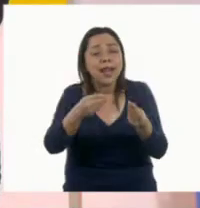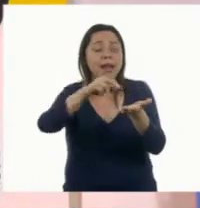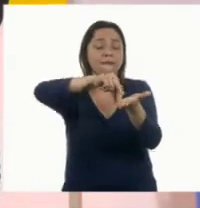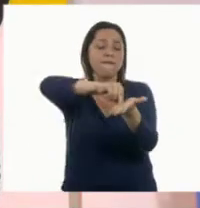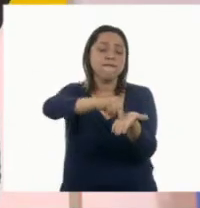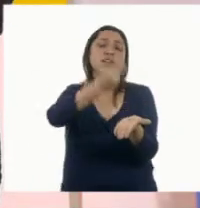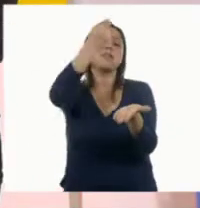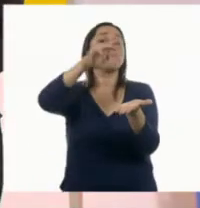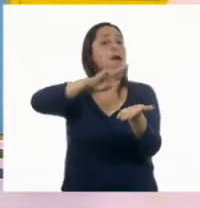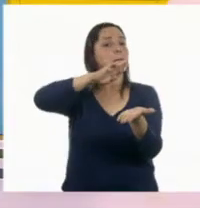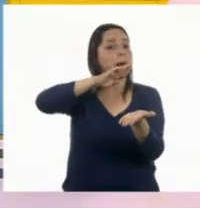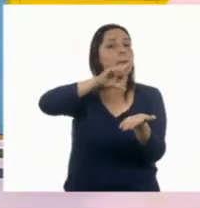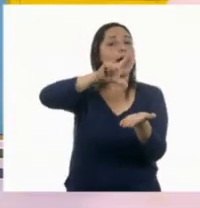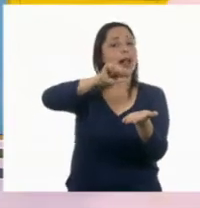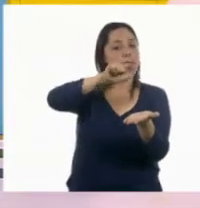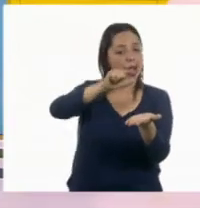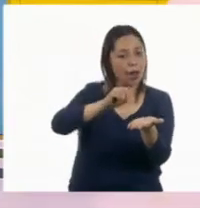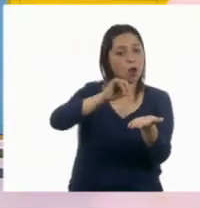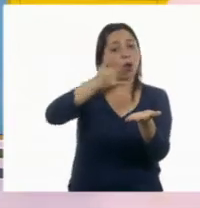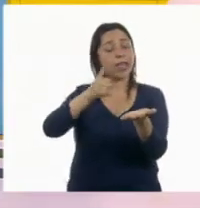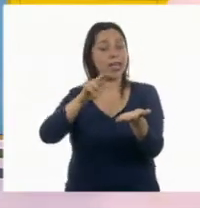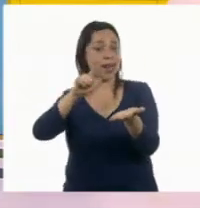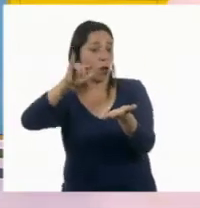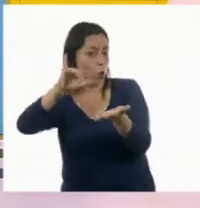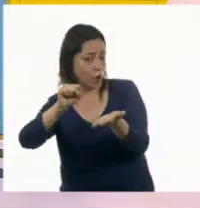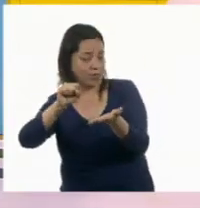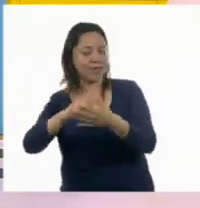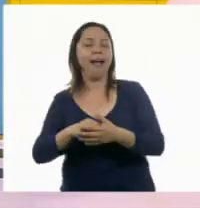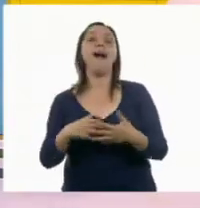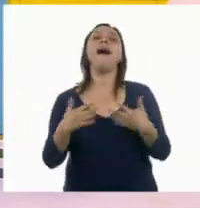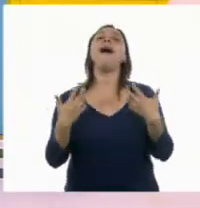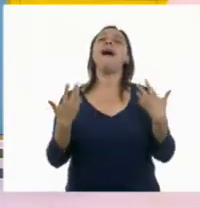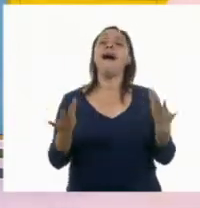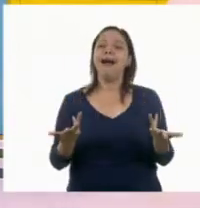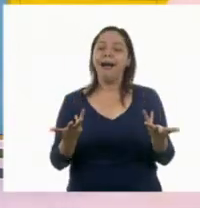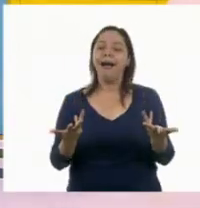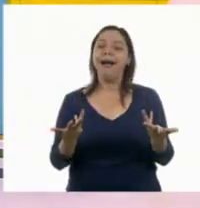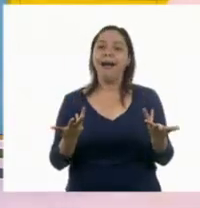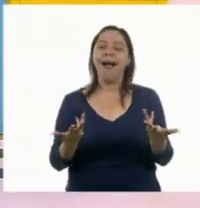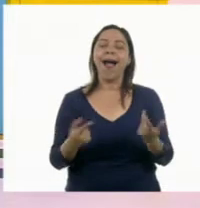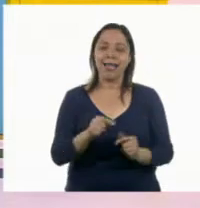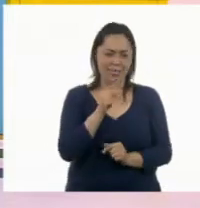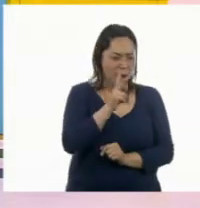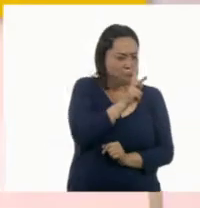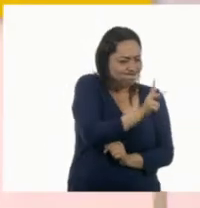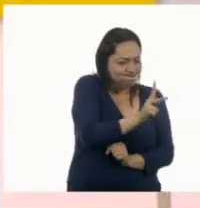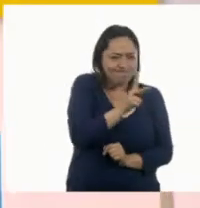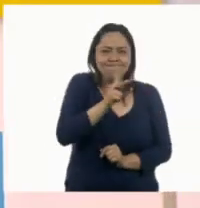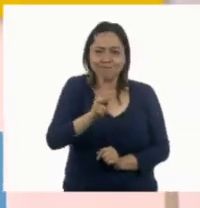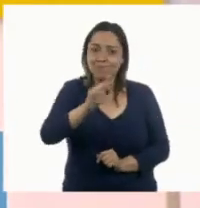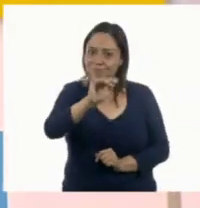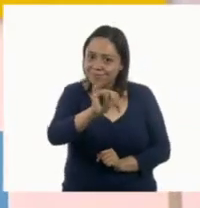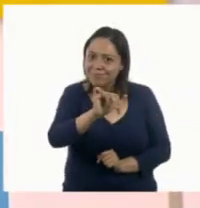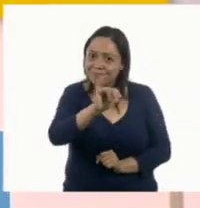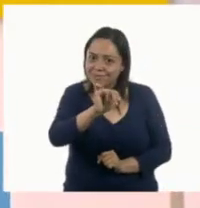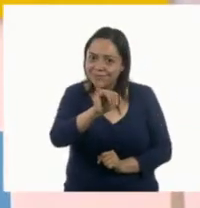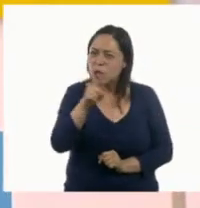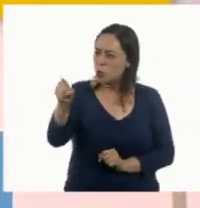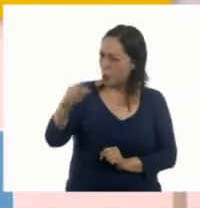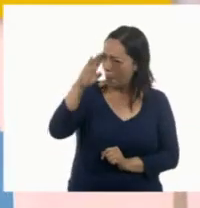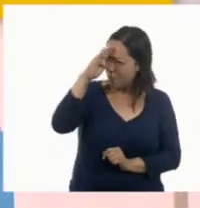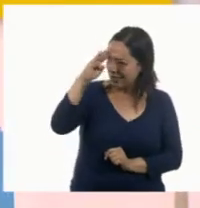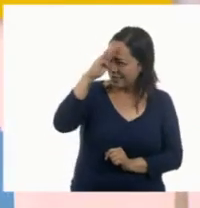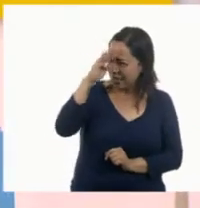y Luis. Oh, hemos descubierto ahora que, aunque se parecían mucho, hasta pensaste que era una foto